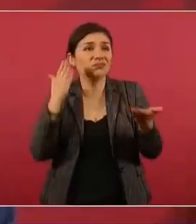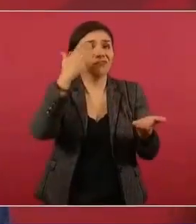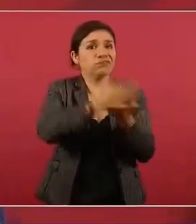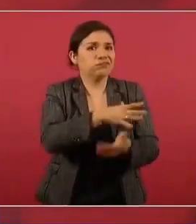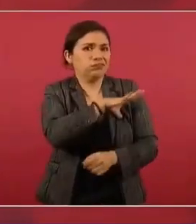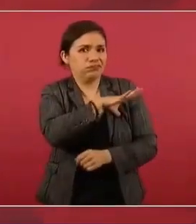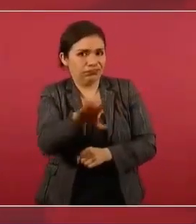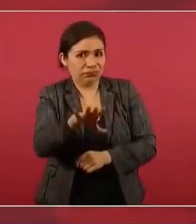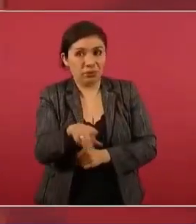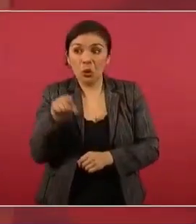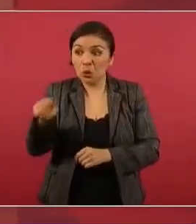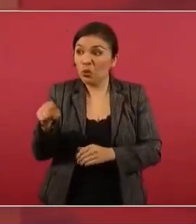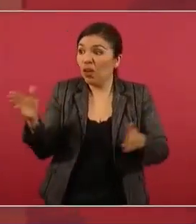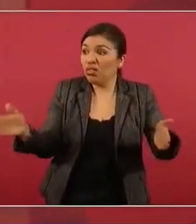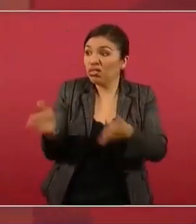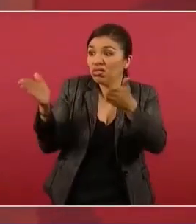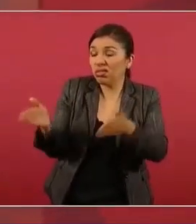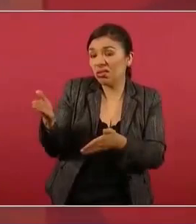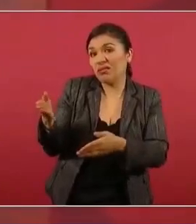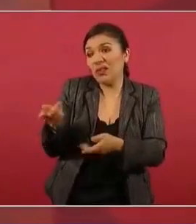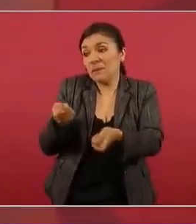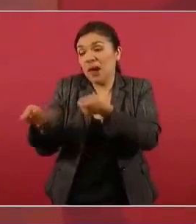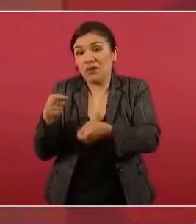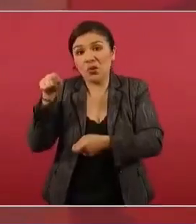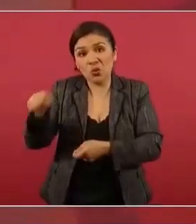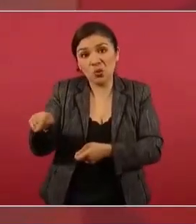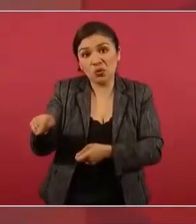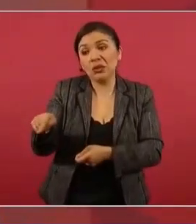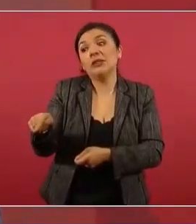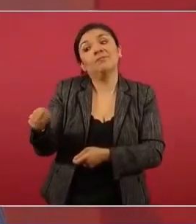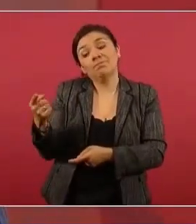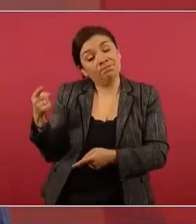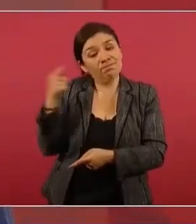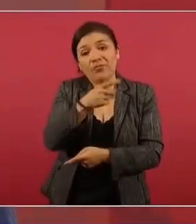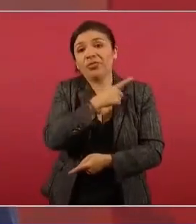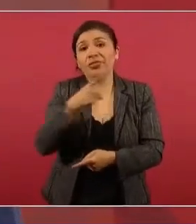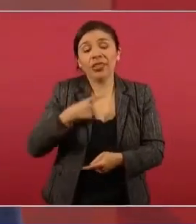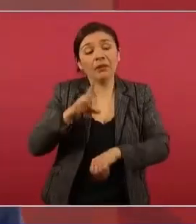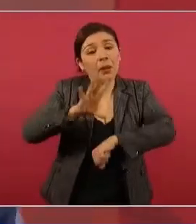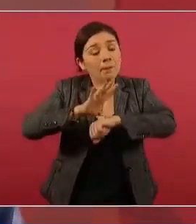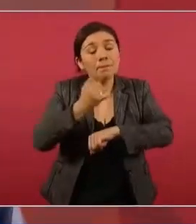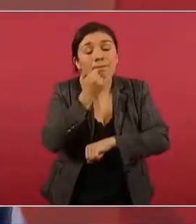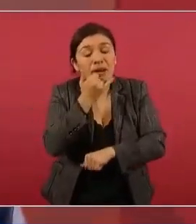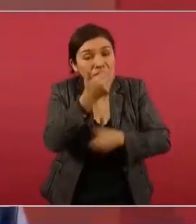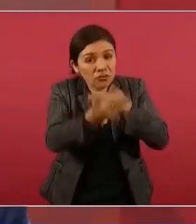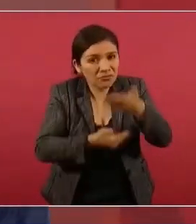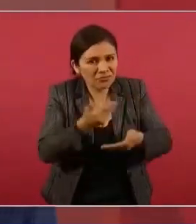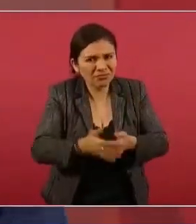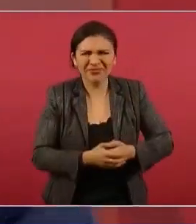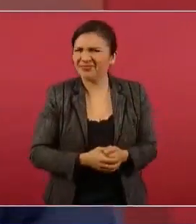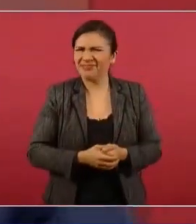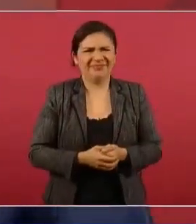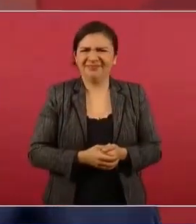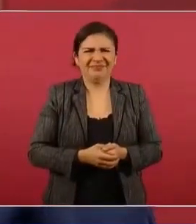insubordinado. No, el presidente Biden es